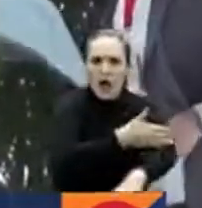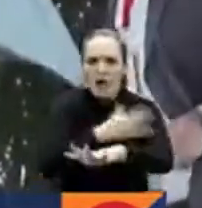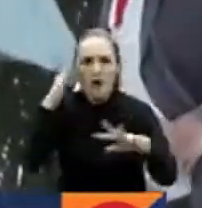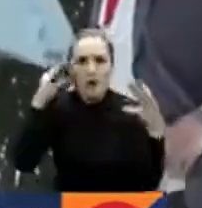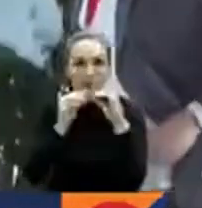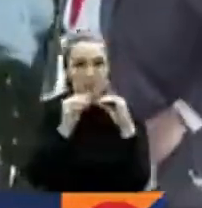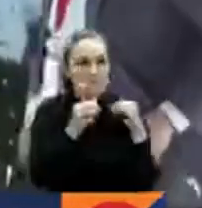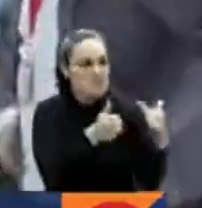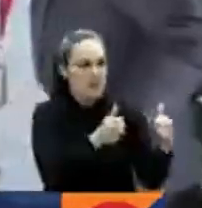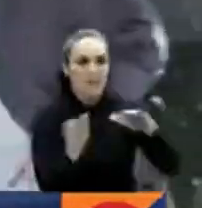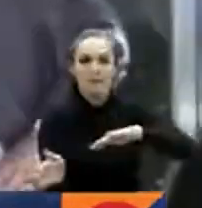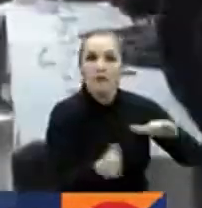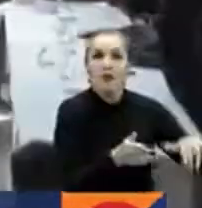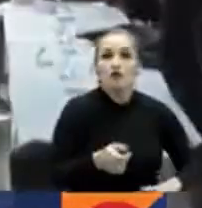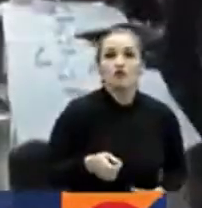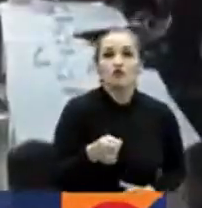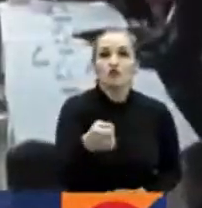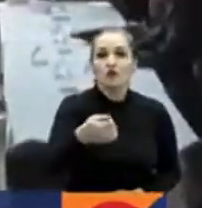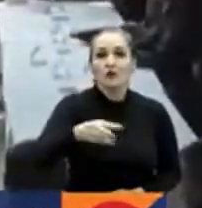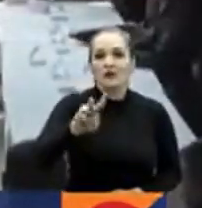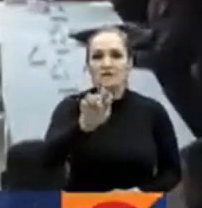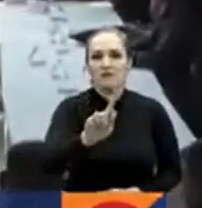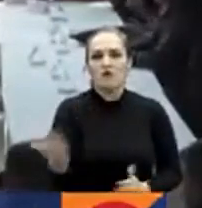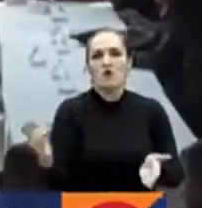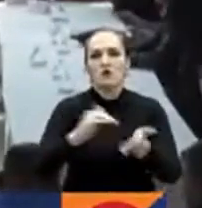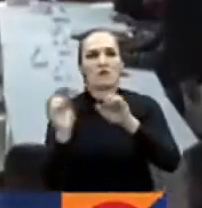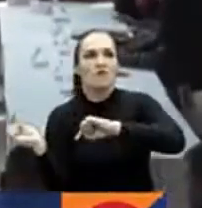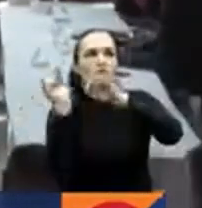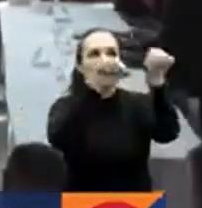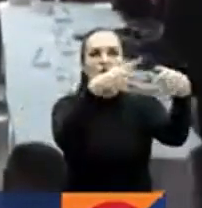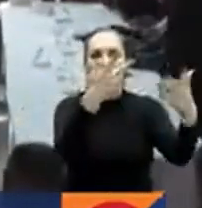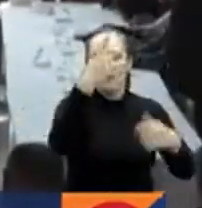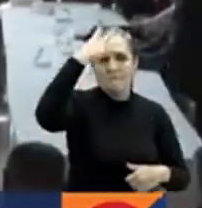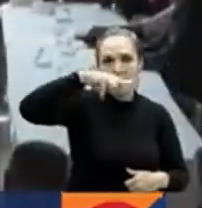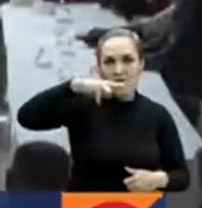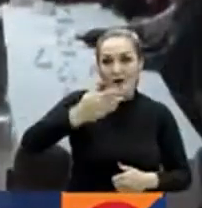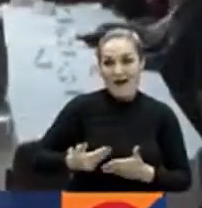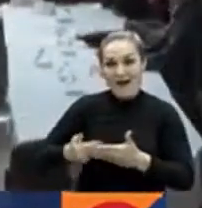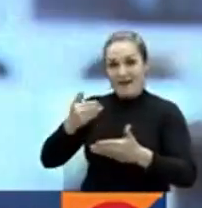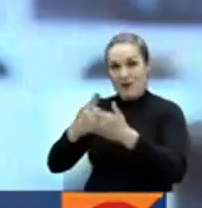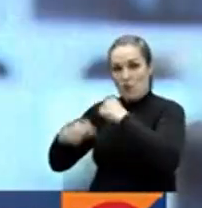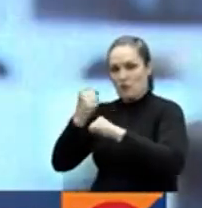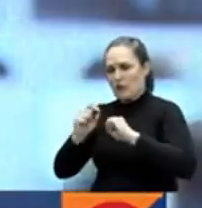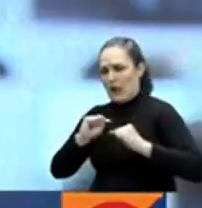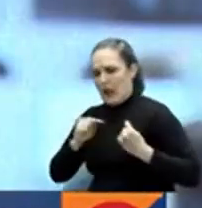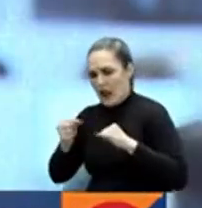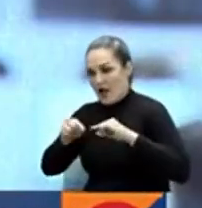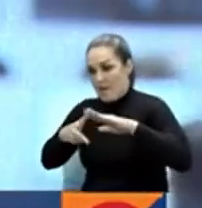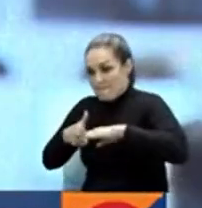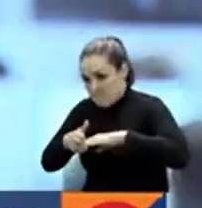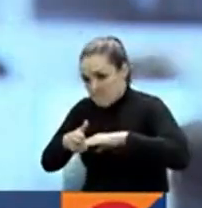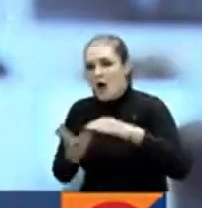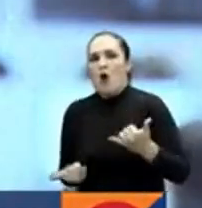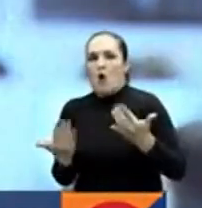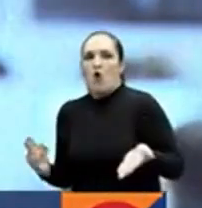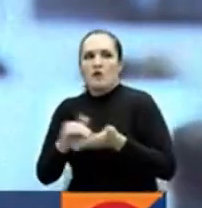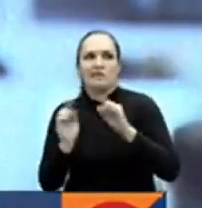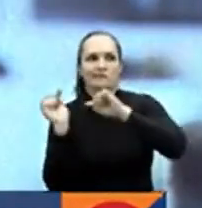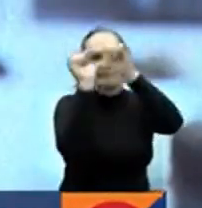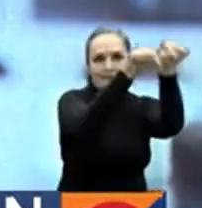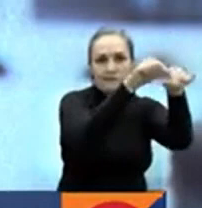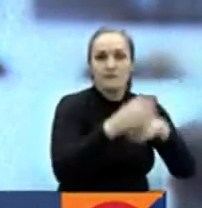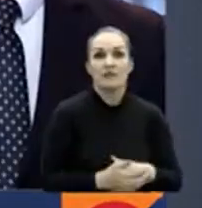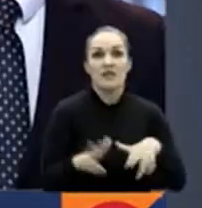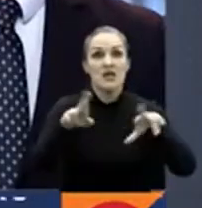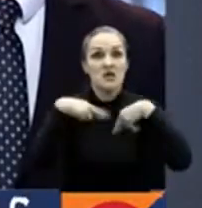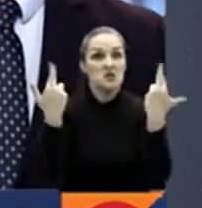volverán a encontrar el 13 de febrero en México para el inicio del segundo ciclo de los diálogos. Una vez terminó la reunión y fueron